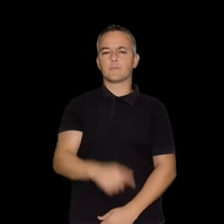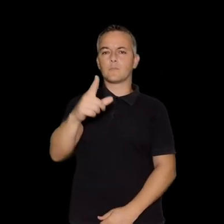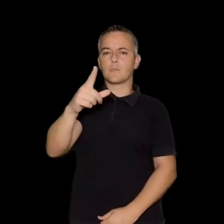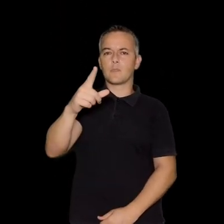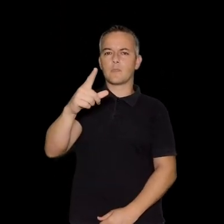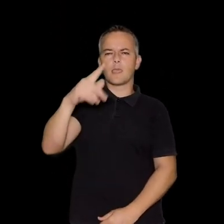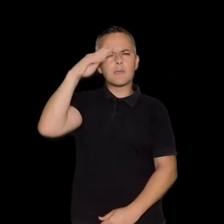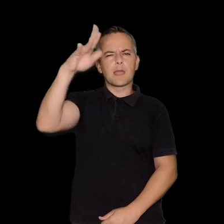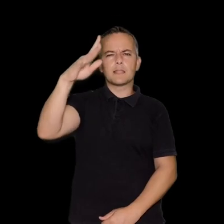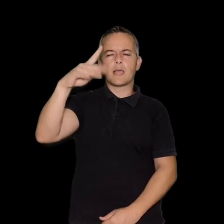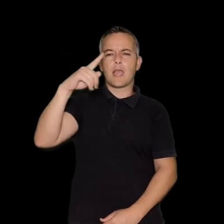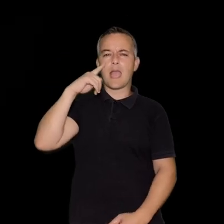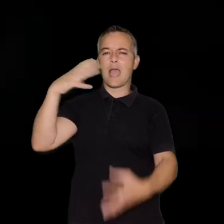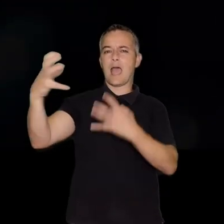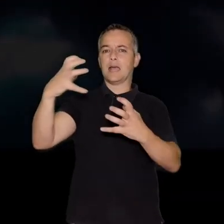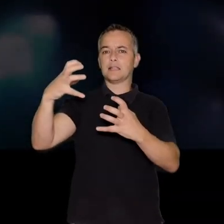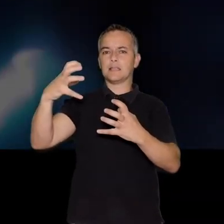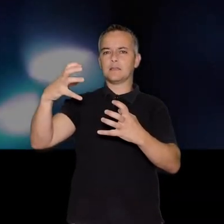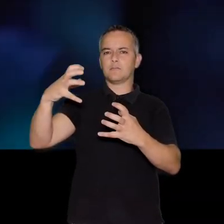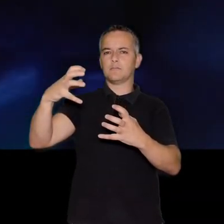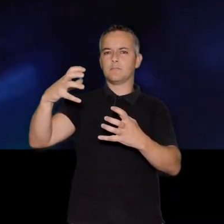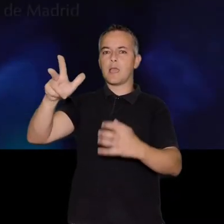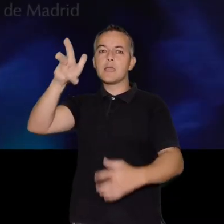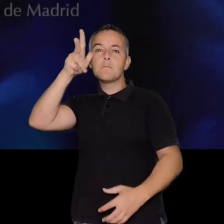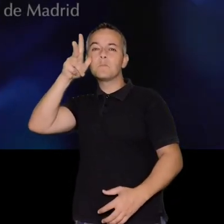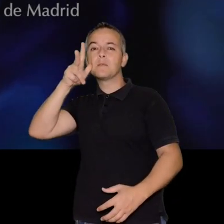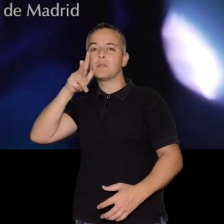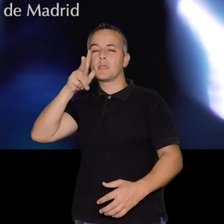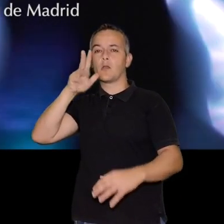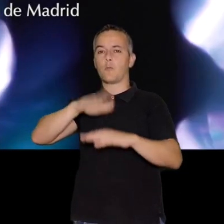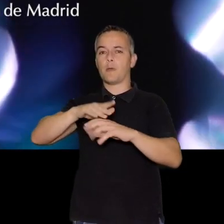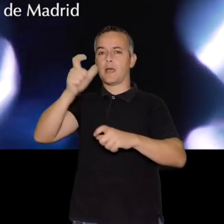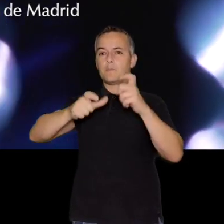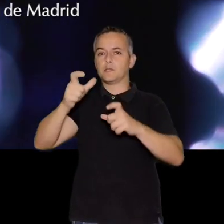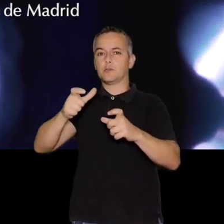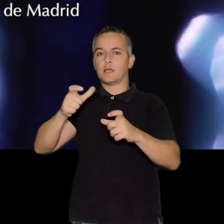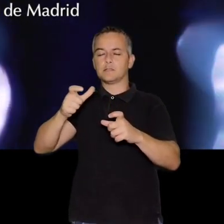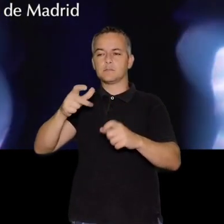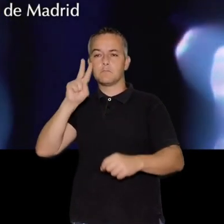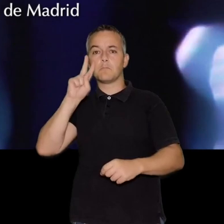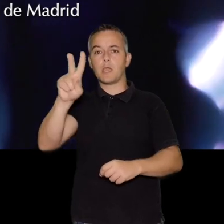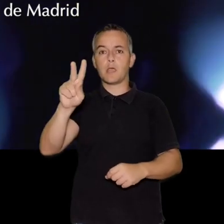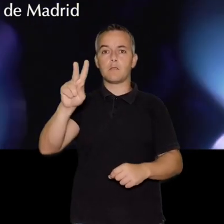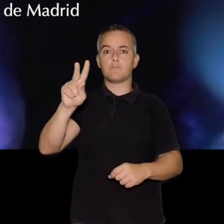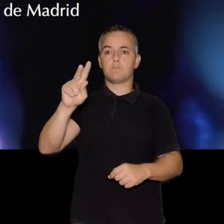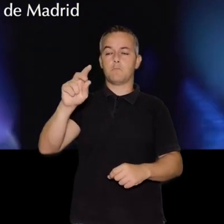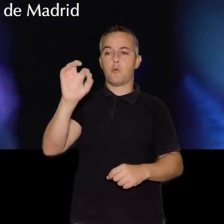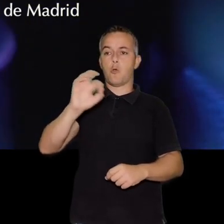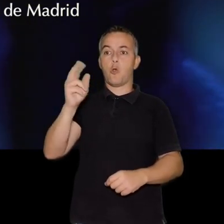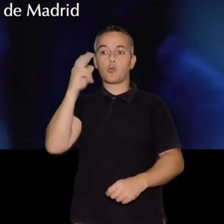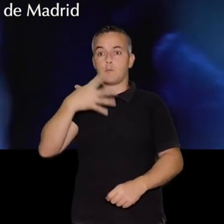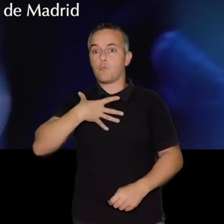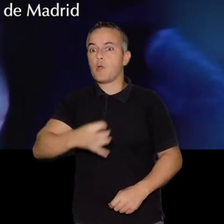Imagina un mundo donde el arte no sea un privilegio para quienes pueden ver o para quienes pueden oír.